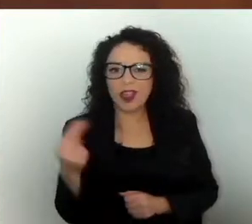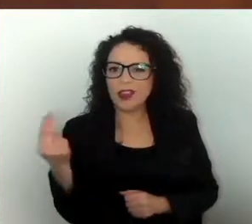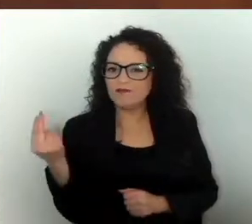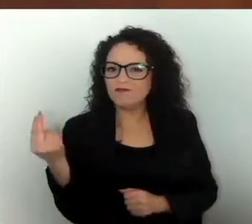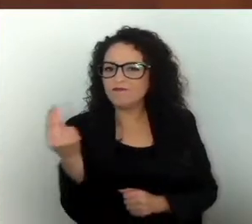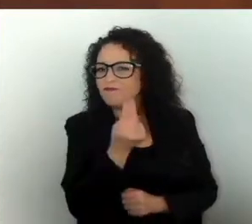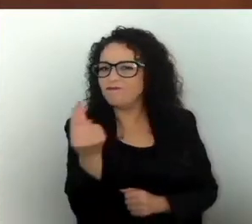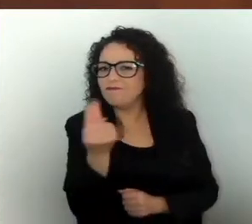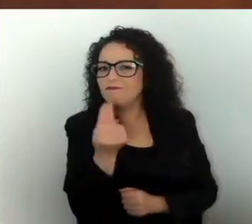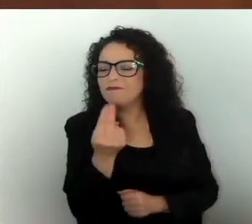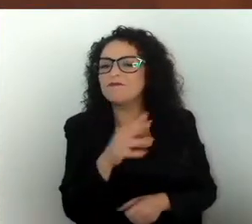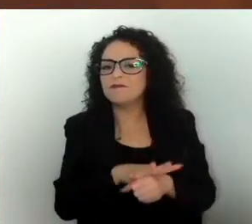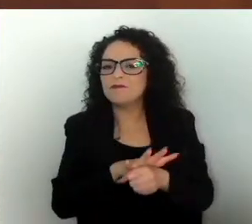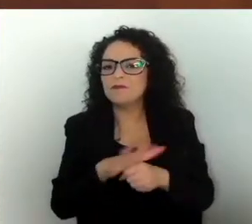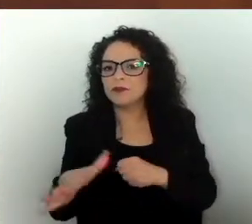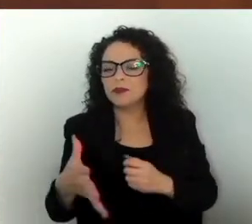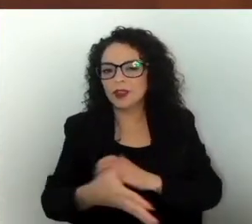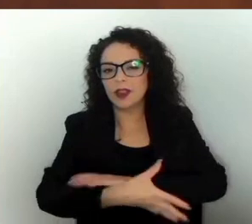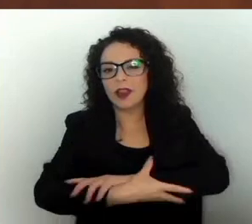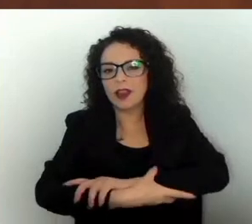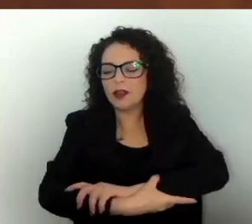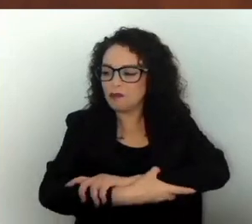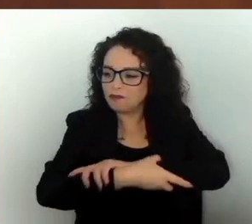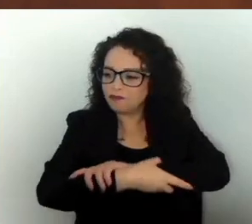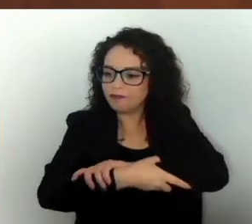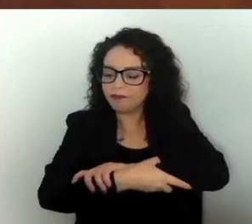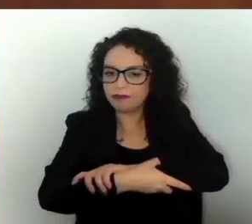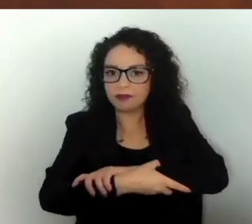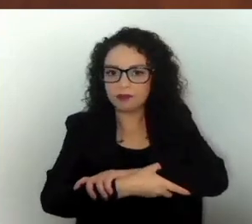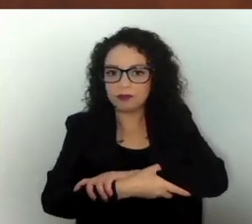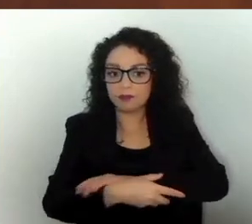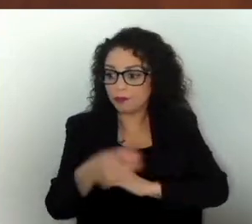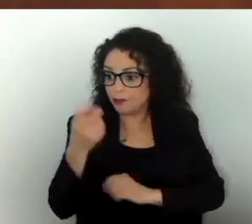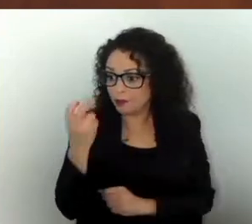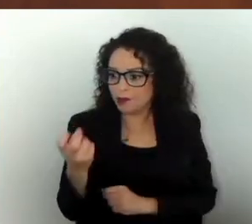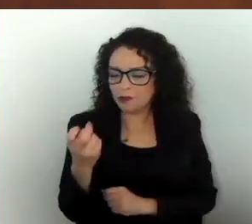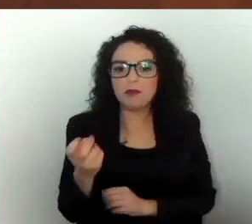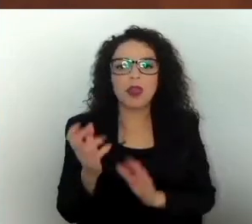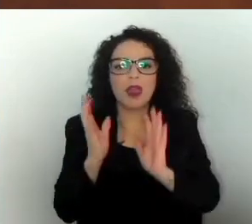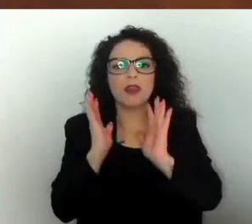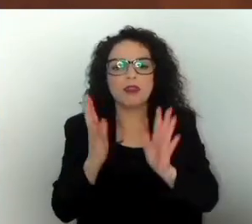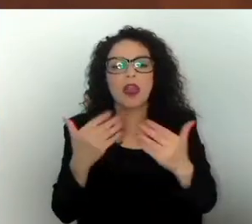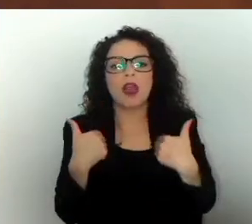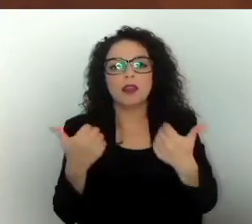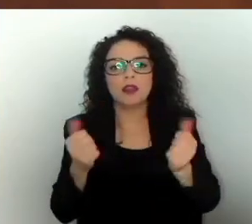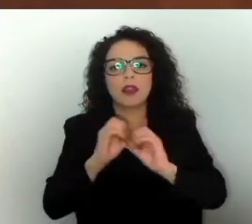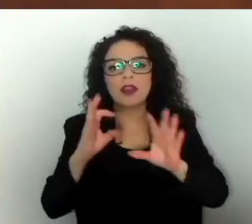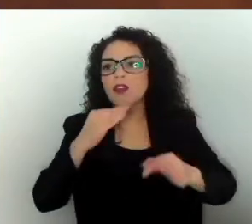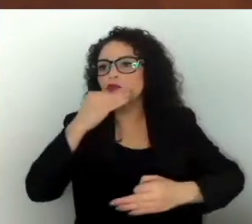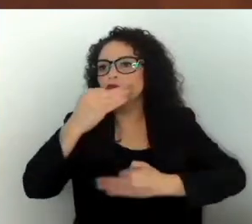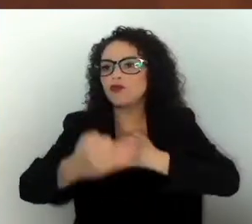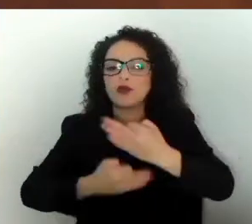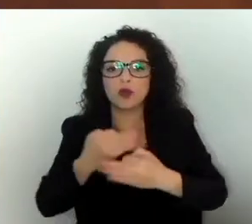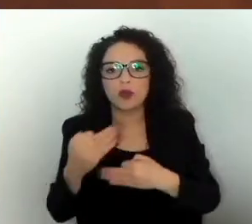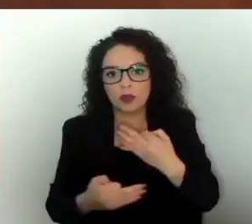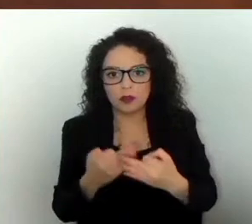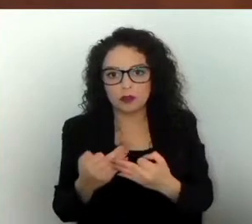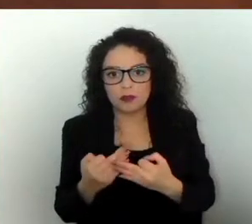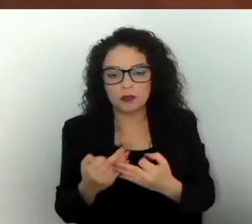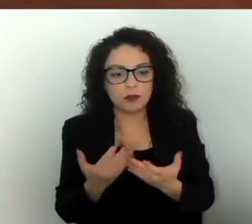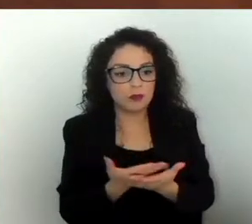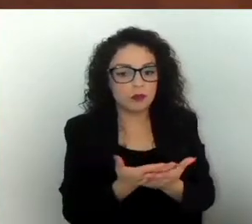Eso creo que a todos nos queda claro. Hay que ser solidarios con los que menos tienen.